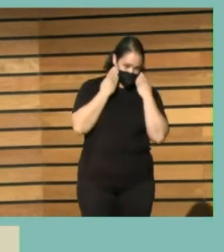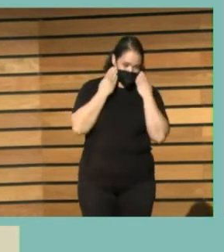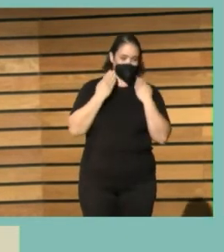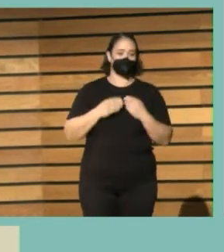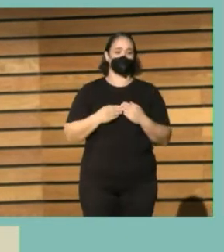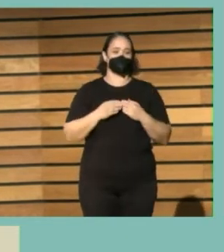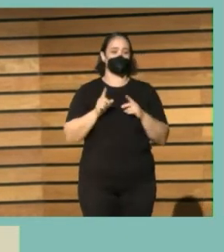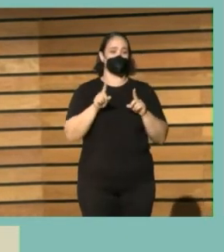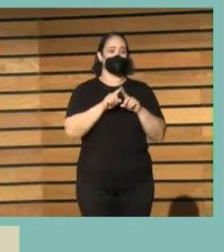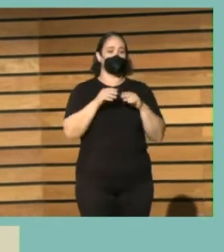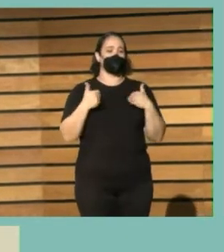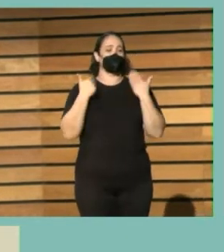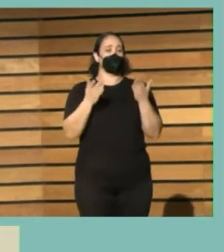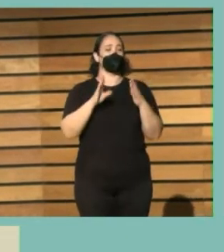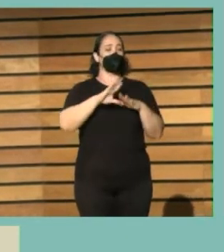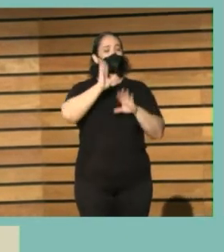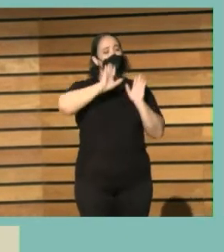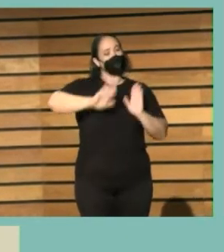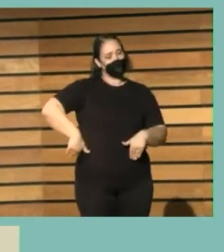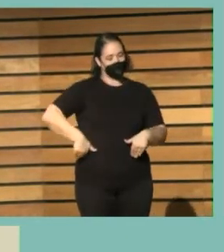lo regalamos a las conclusiones